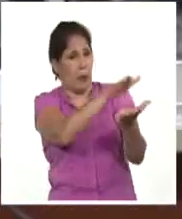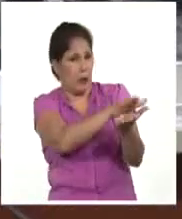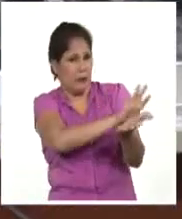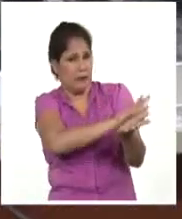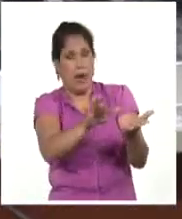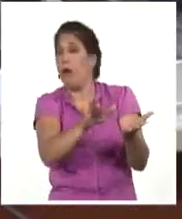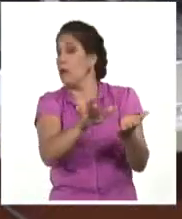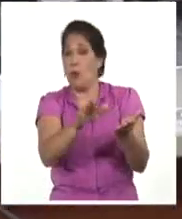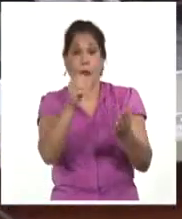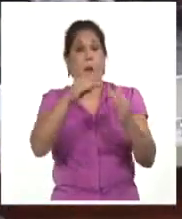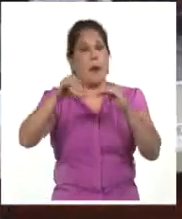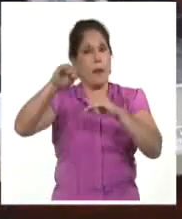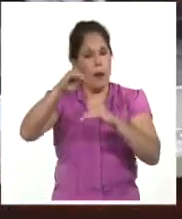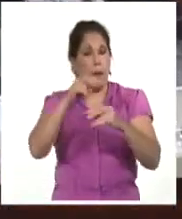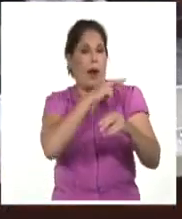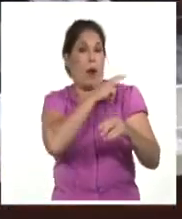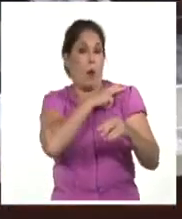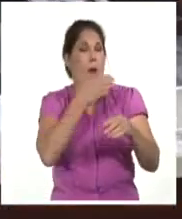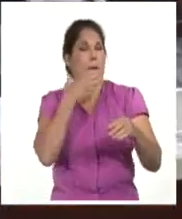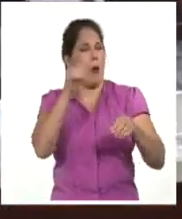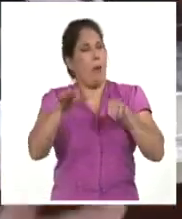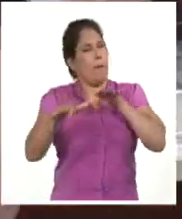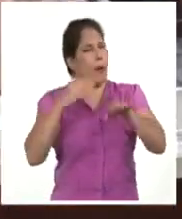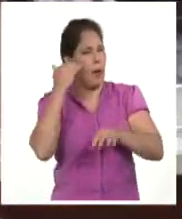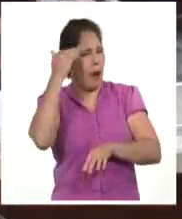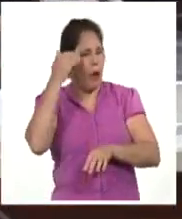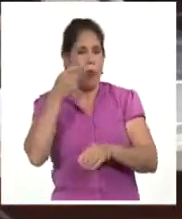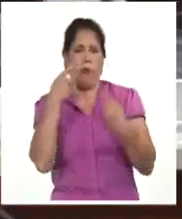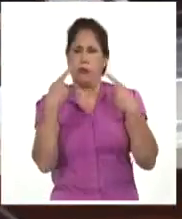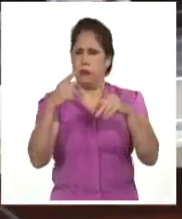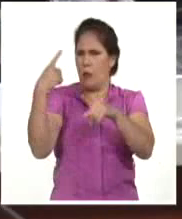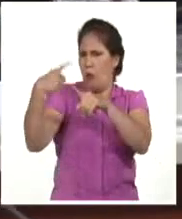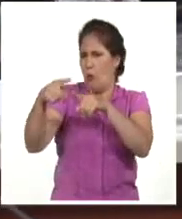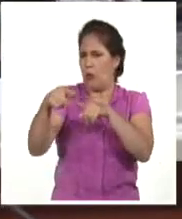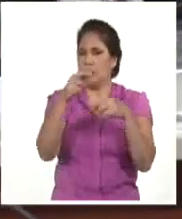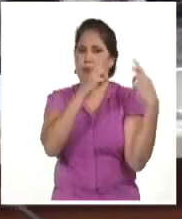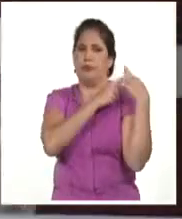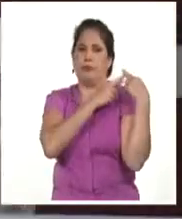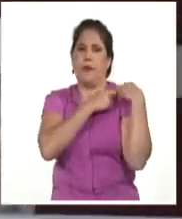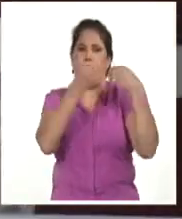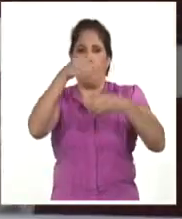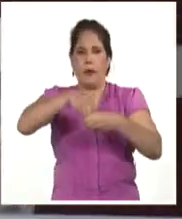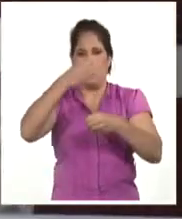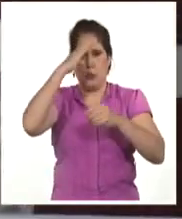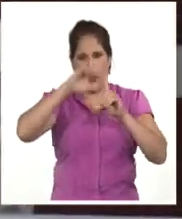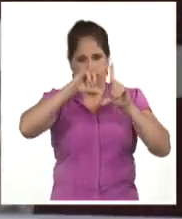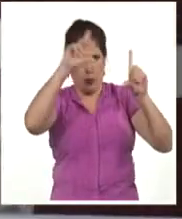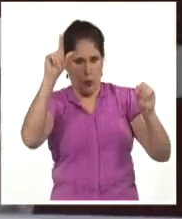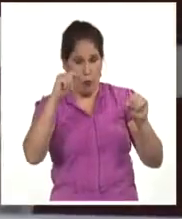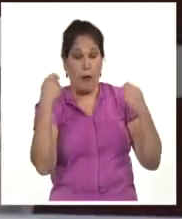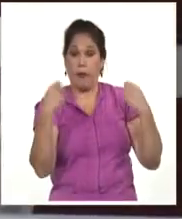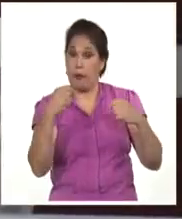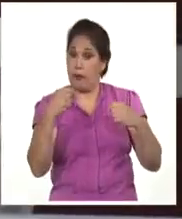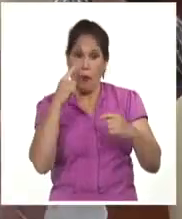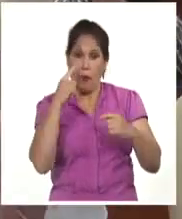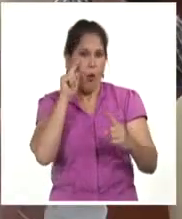por lo tanto entregarán cuadros en mejores condiciones profesionales a otras responsabilidades en el país. Y ponernos retos